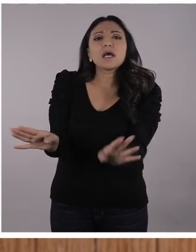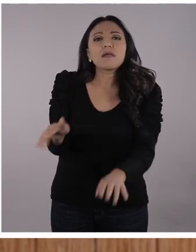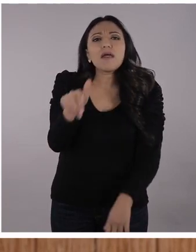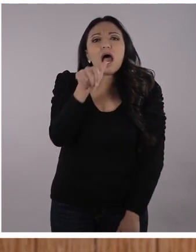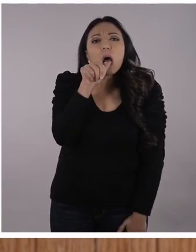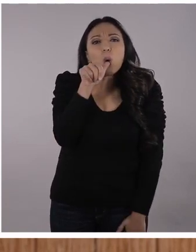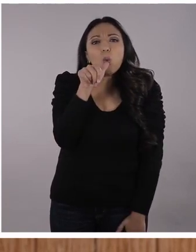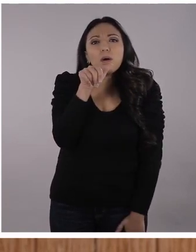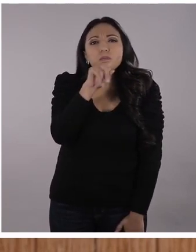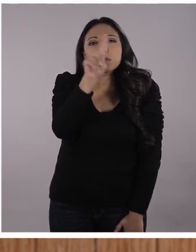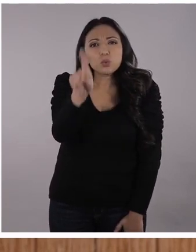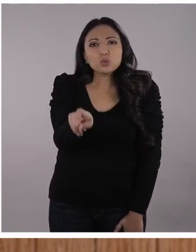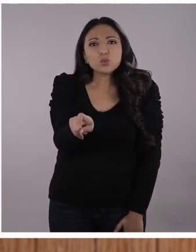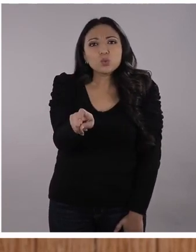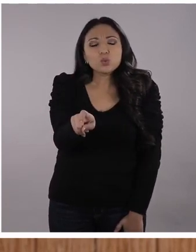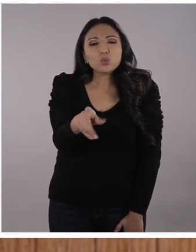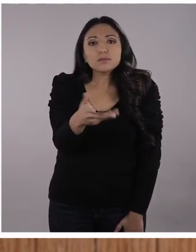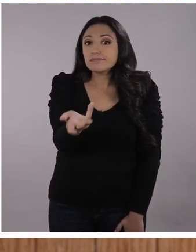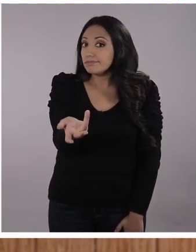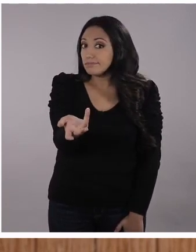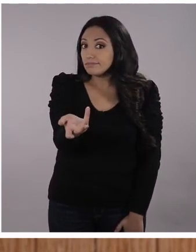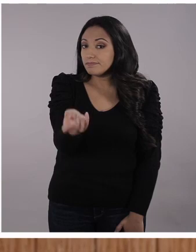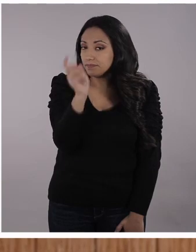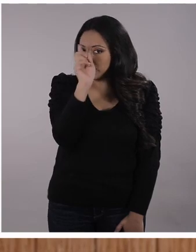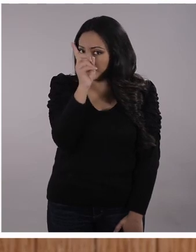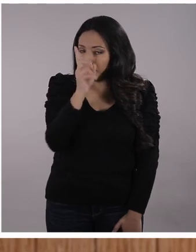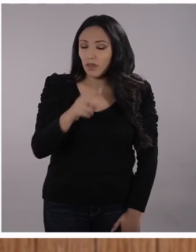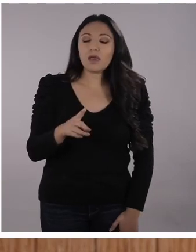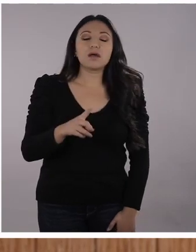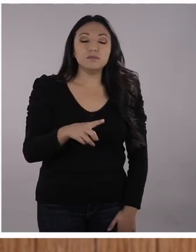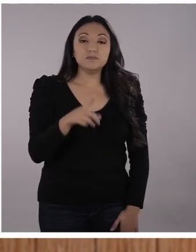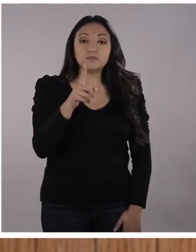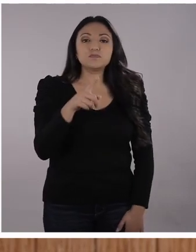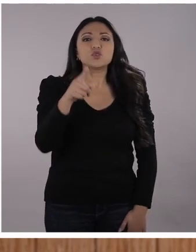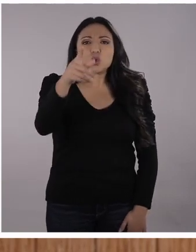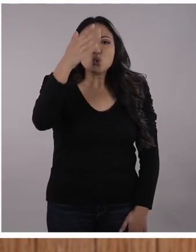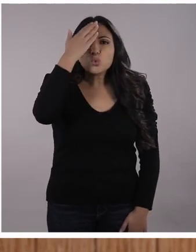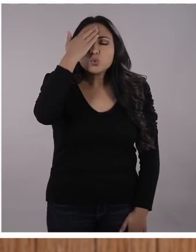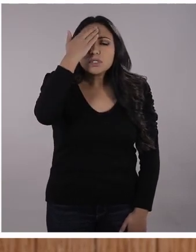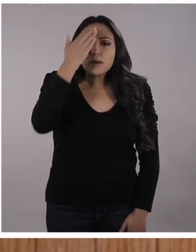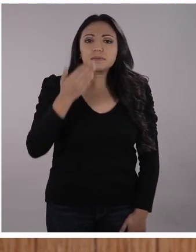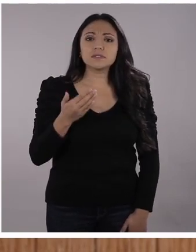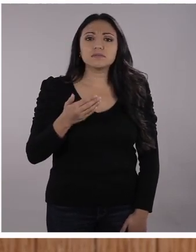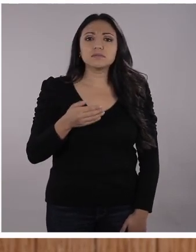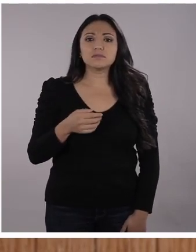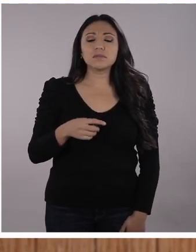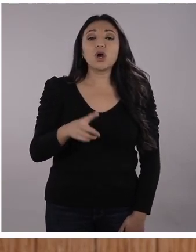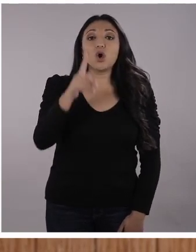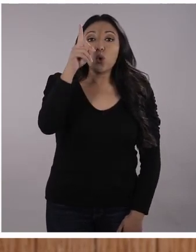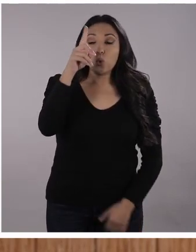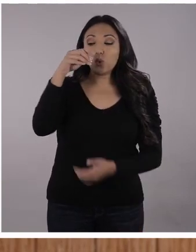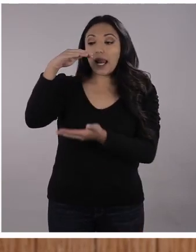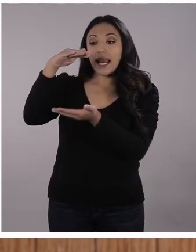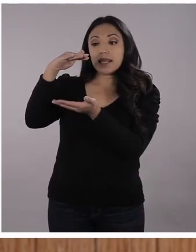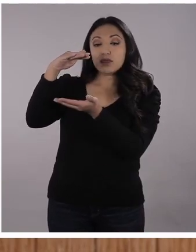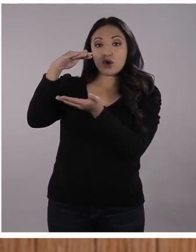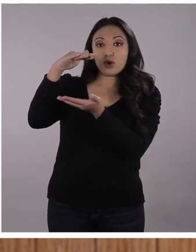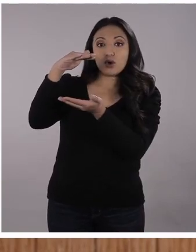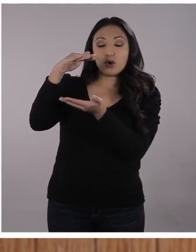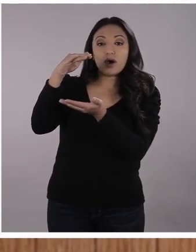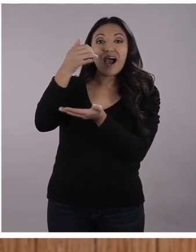manera correcta? Les pongo un dato curioso. ¿Tú sabías que un litro de aceite